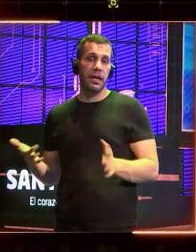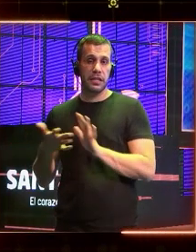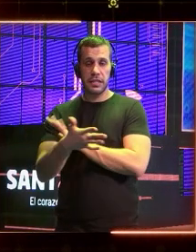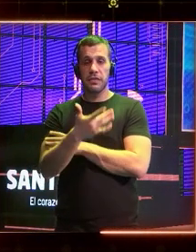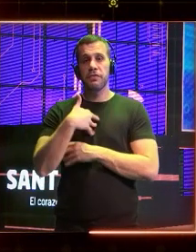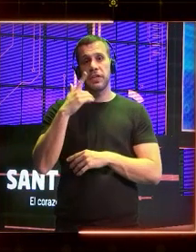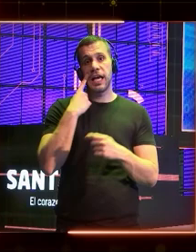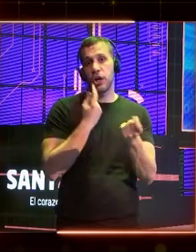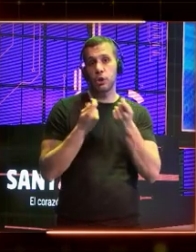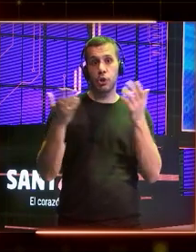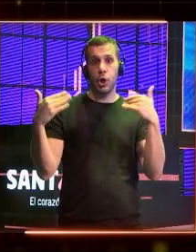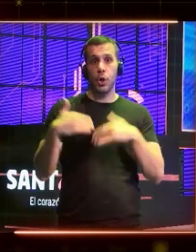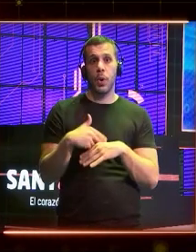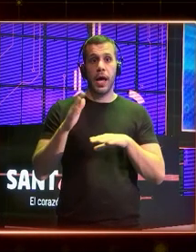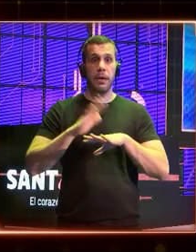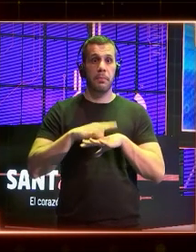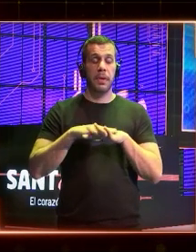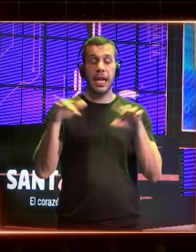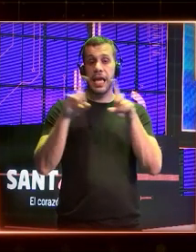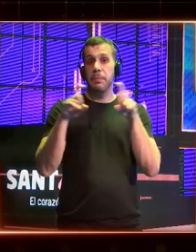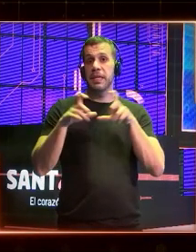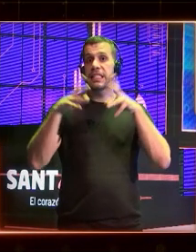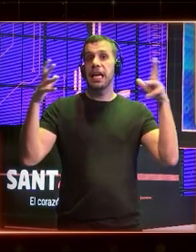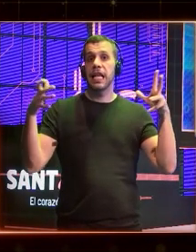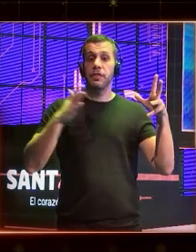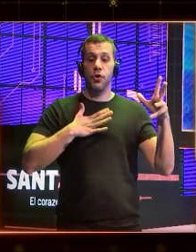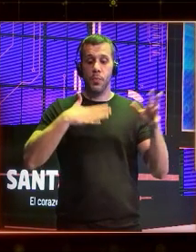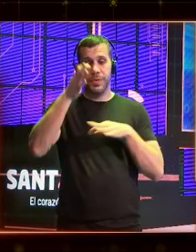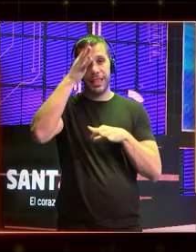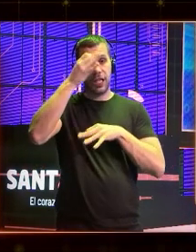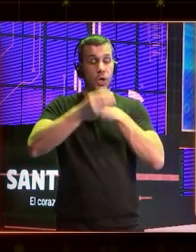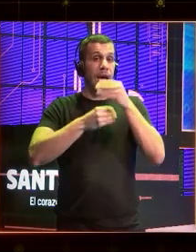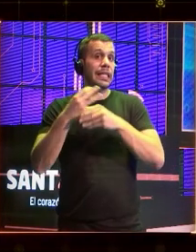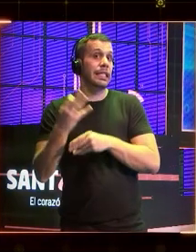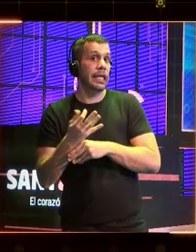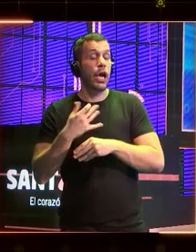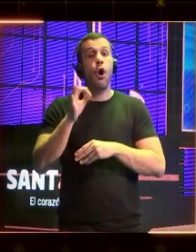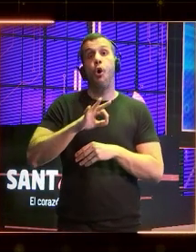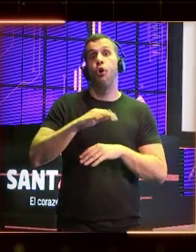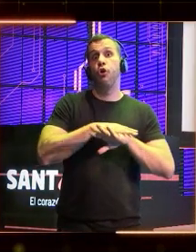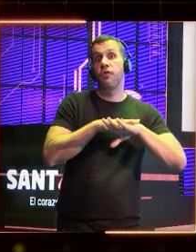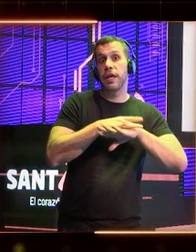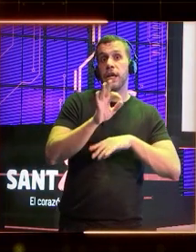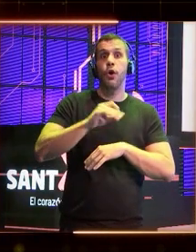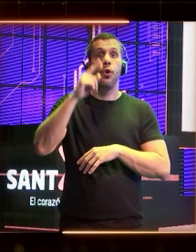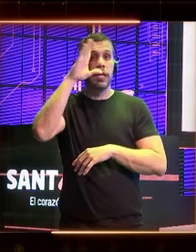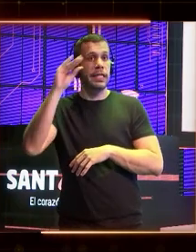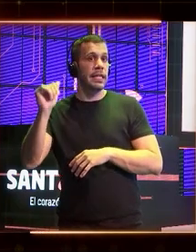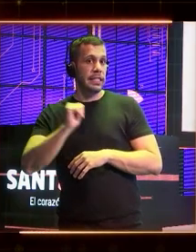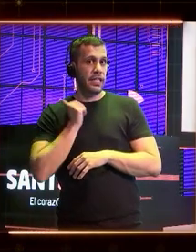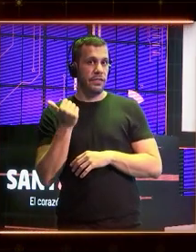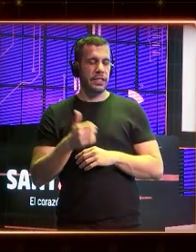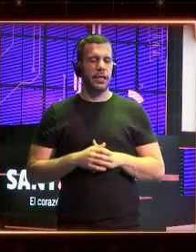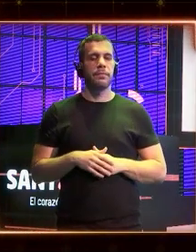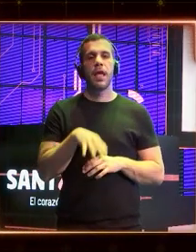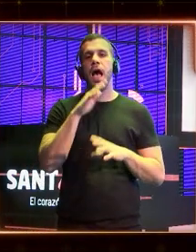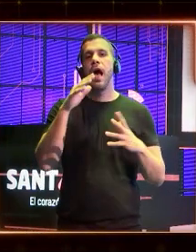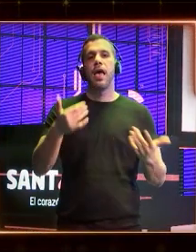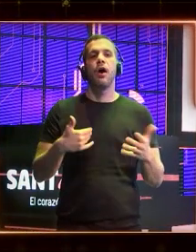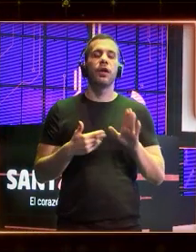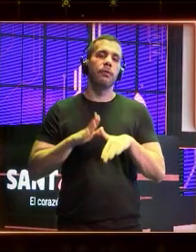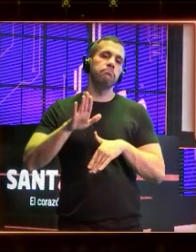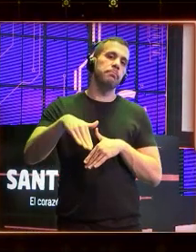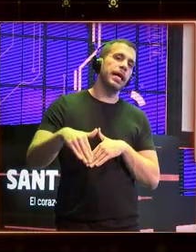desde los ciudadanos sobre lo que hacen las grandes empresas o lo que hacen nuestros gobiernos con nuestros datos y con la inteligencia artificial. ¿Y ahora cuál es el siguiente